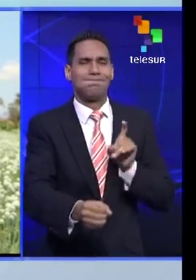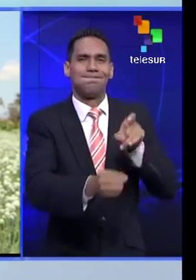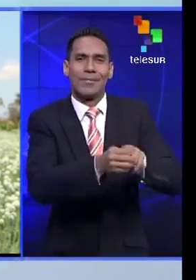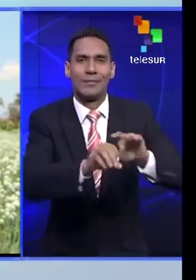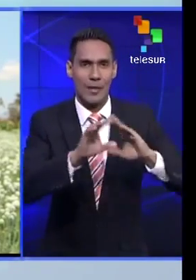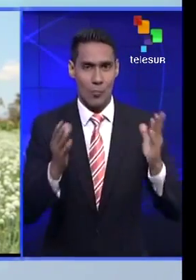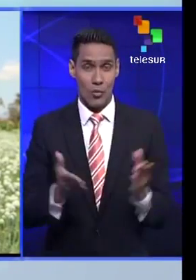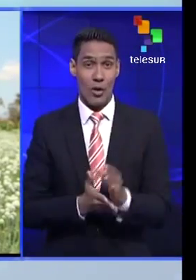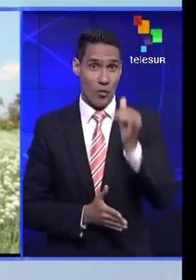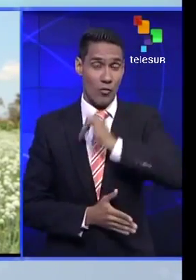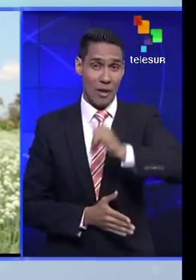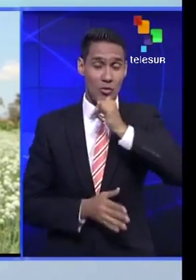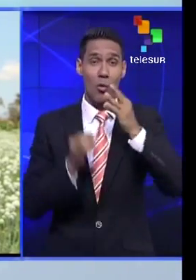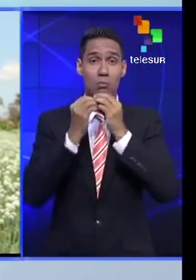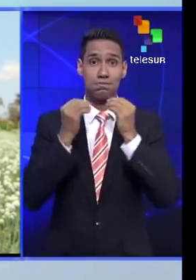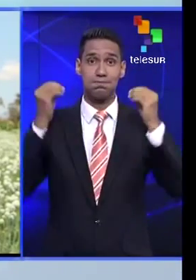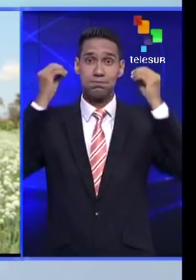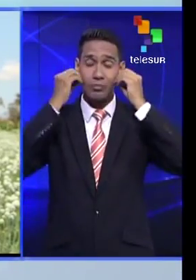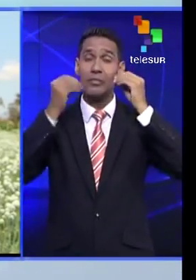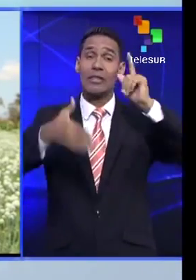mundo. Desde Marrupa, Óscar Repelde para Telesur.